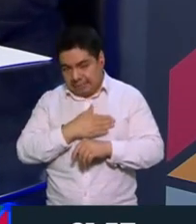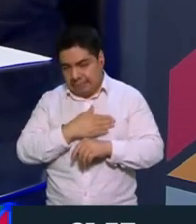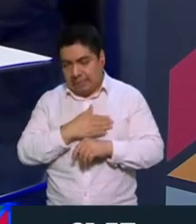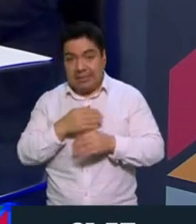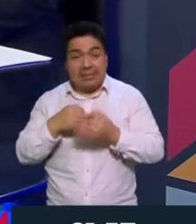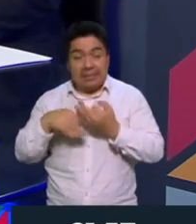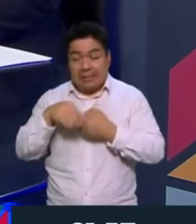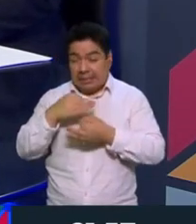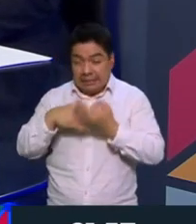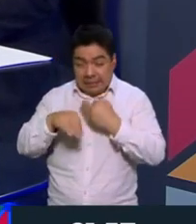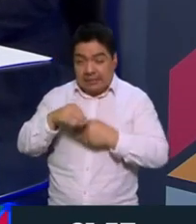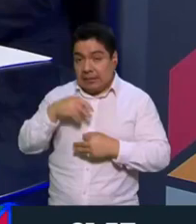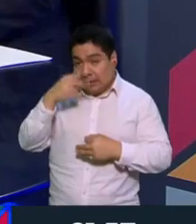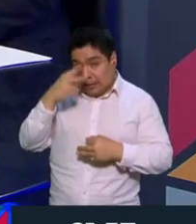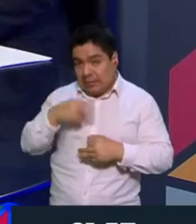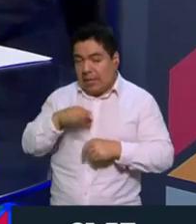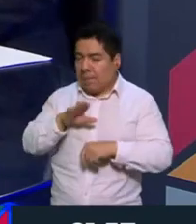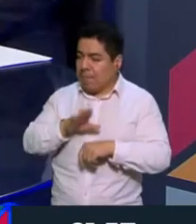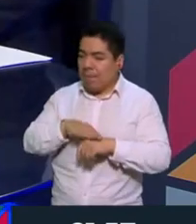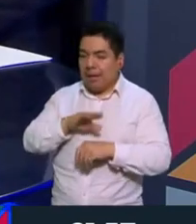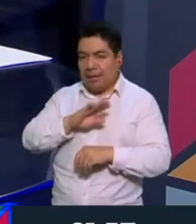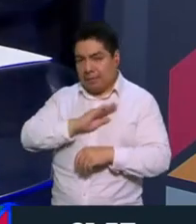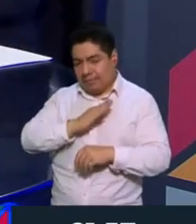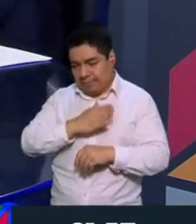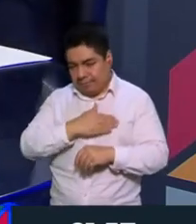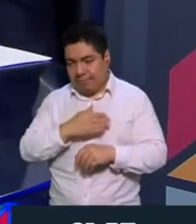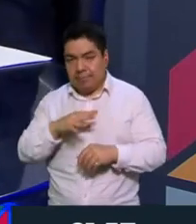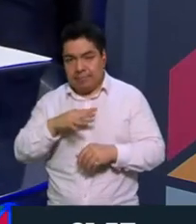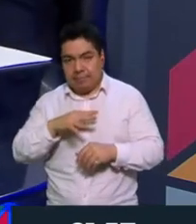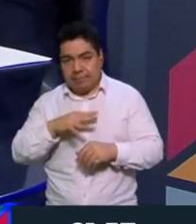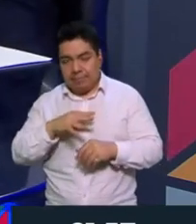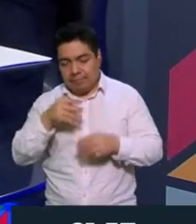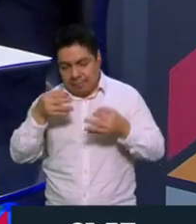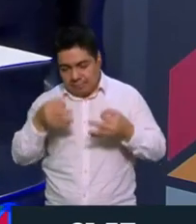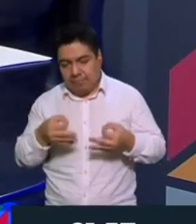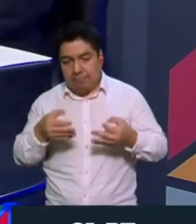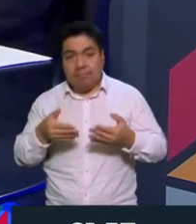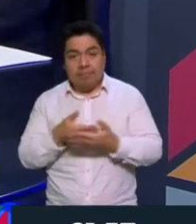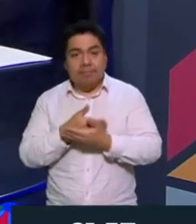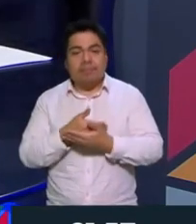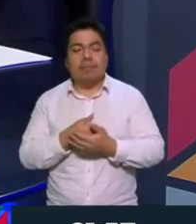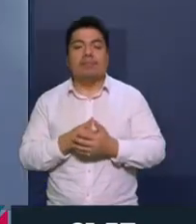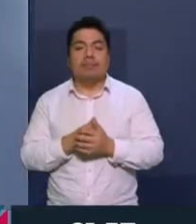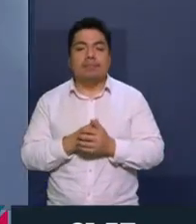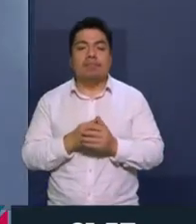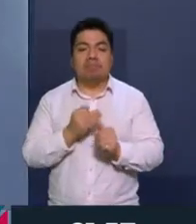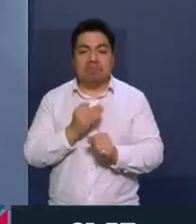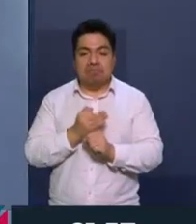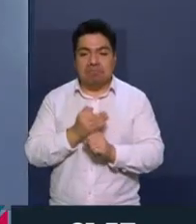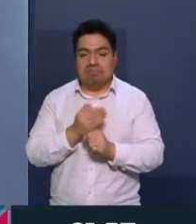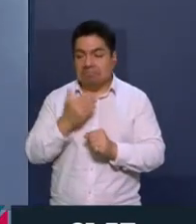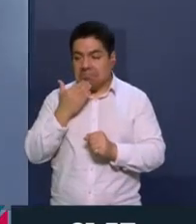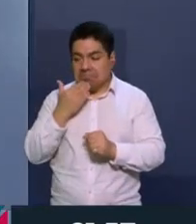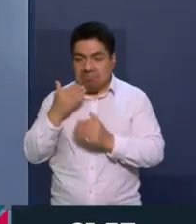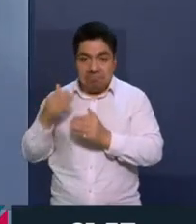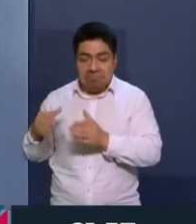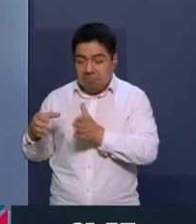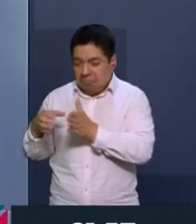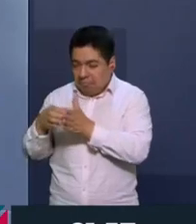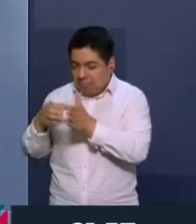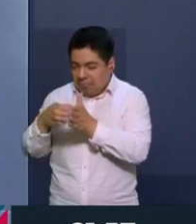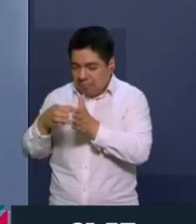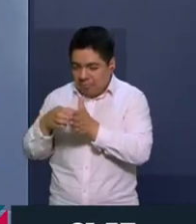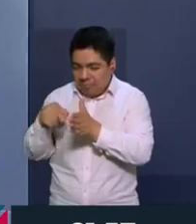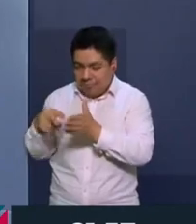todos los países hispanohablantes, México es el que tiene más hablantes natales. Ok, pues ahora sí está vinculado ya el tema de estas cajas, de